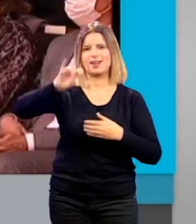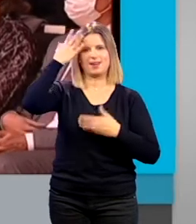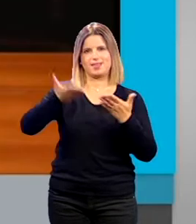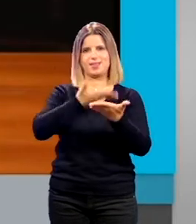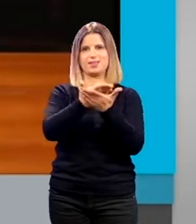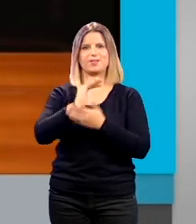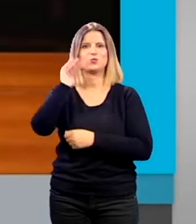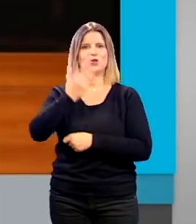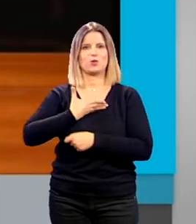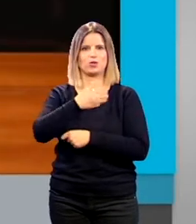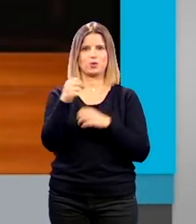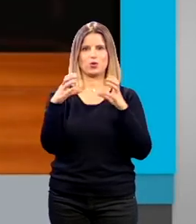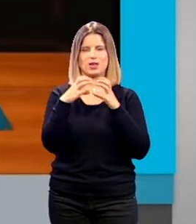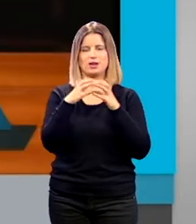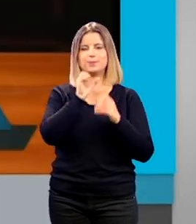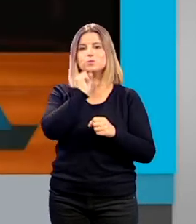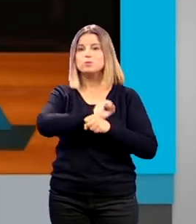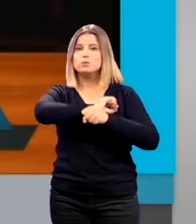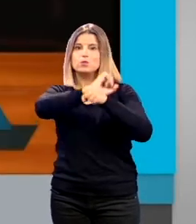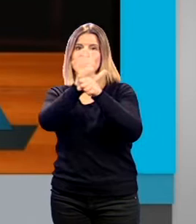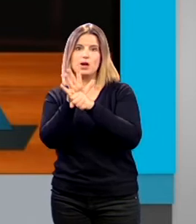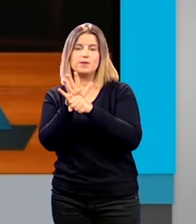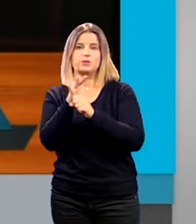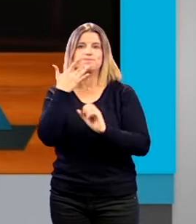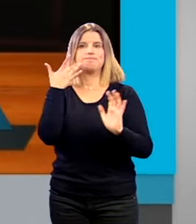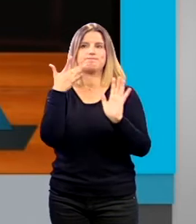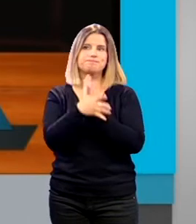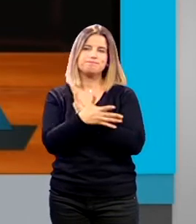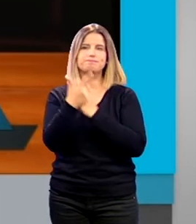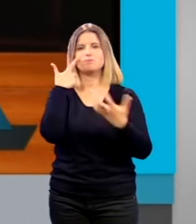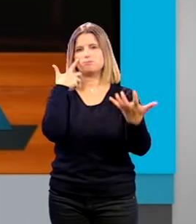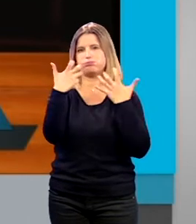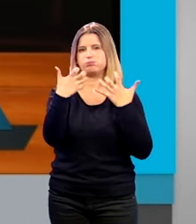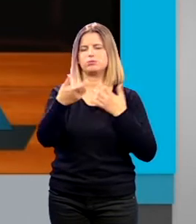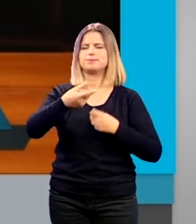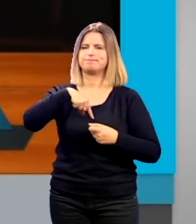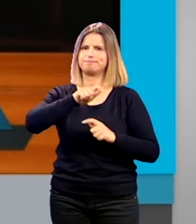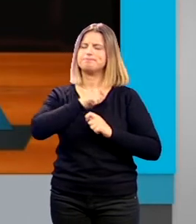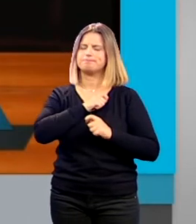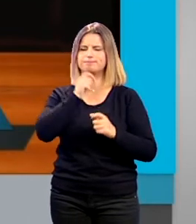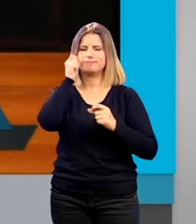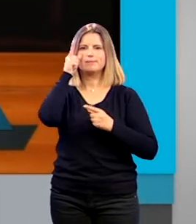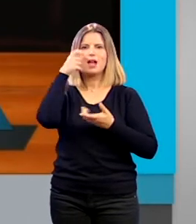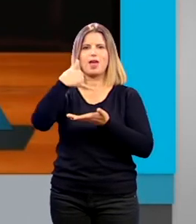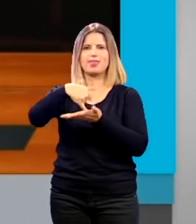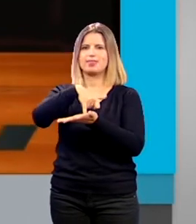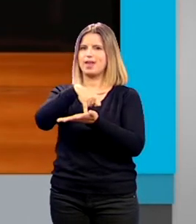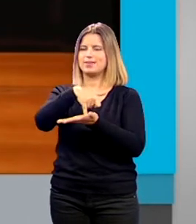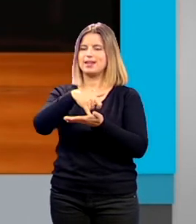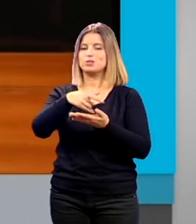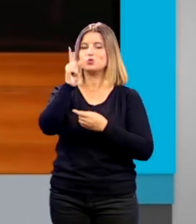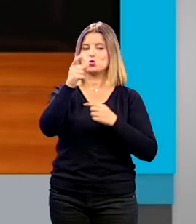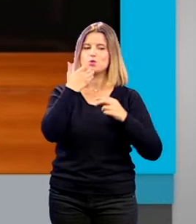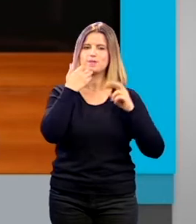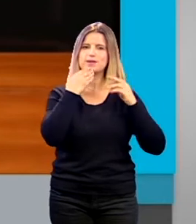Granada La pandemia ha evidenciado que somos frágiles y que solamente investigando